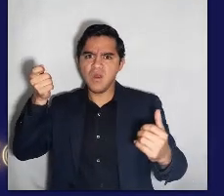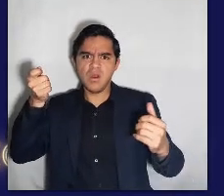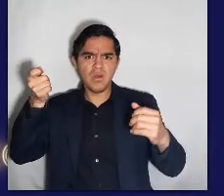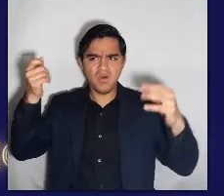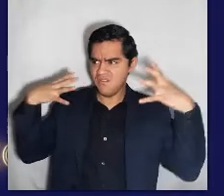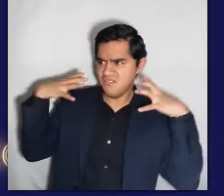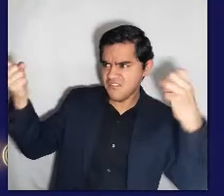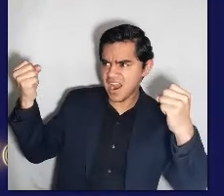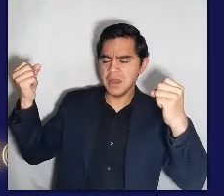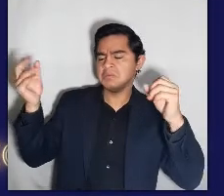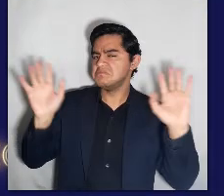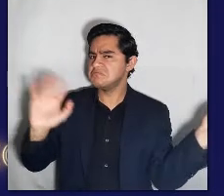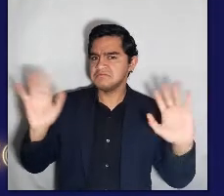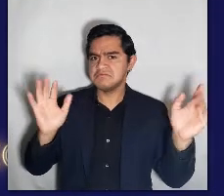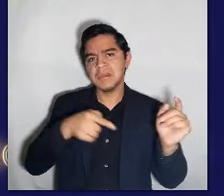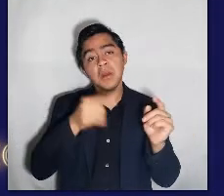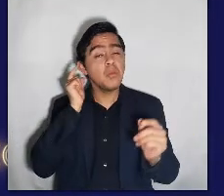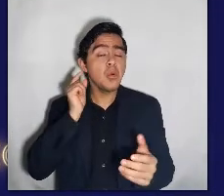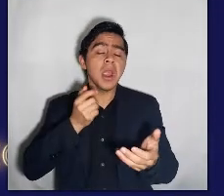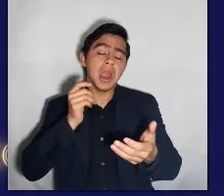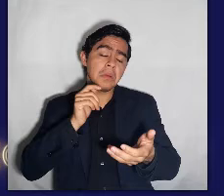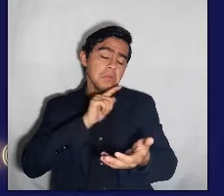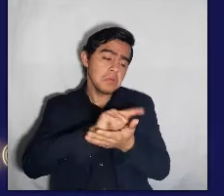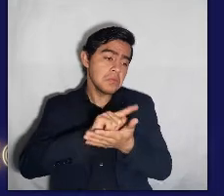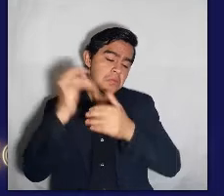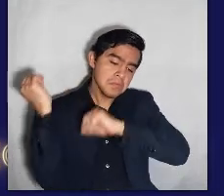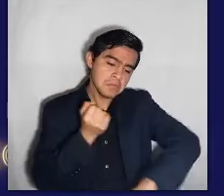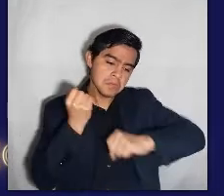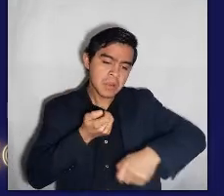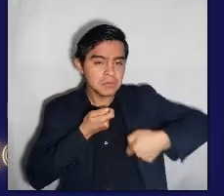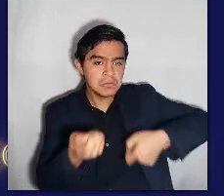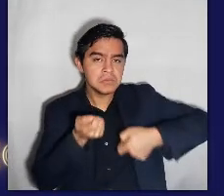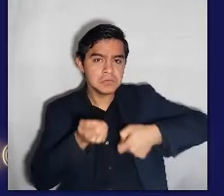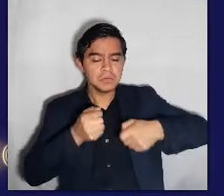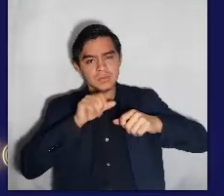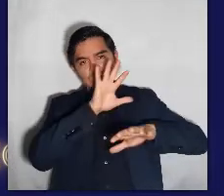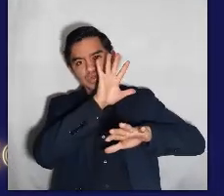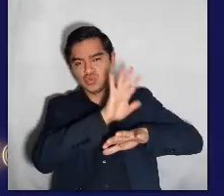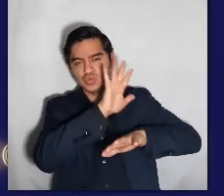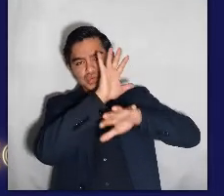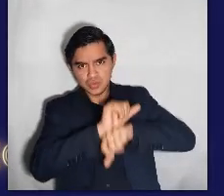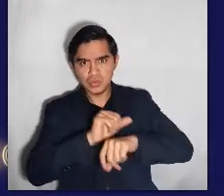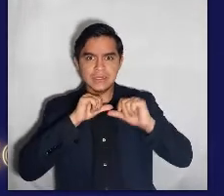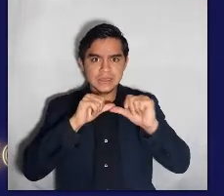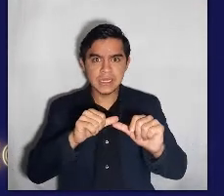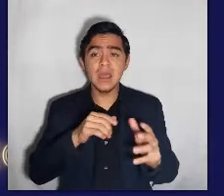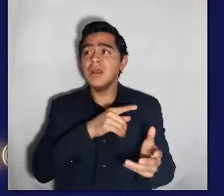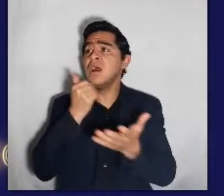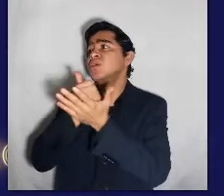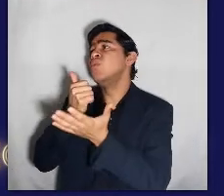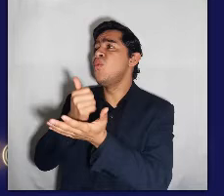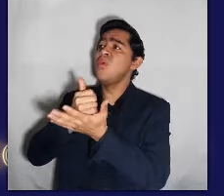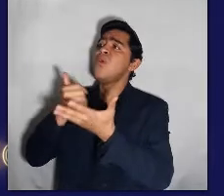en vez de ser una espada o en vez de ser su valentía, son una escoba y un trapeador porque se la